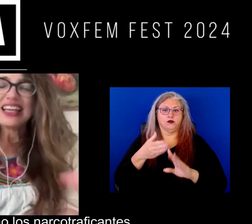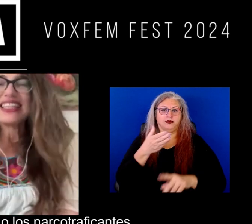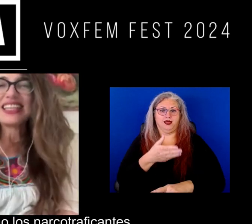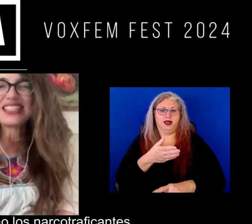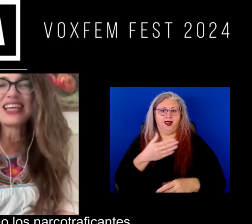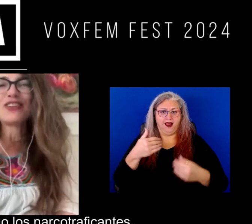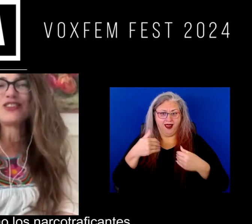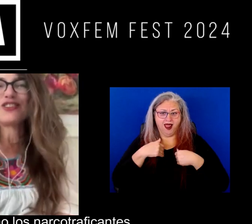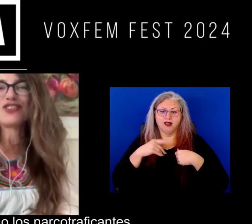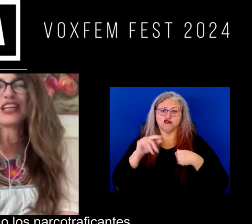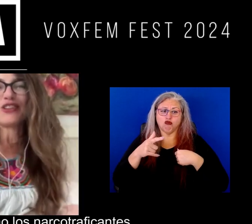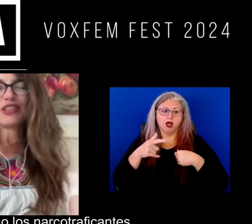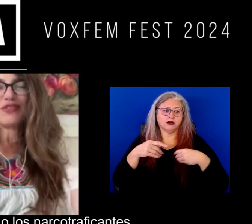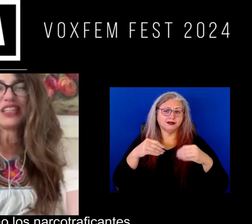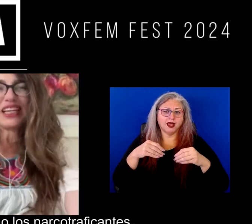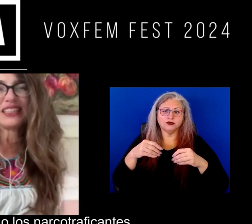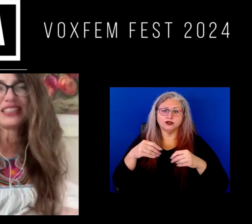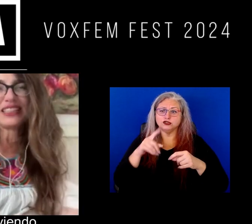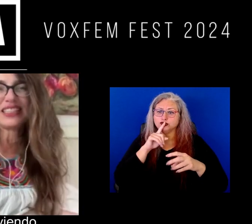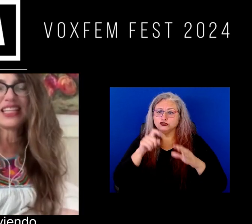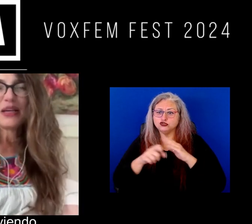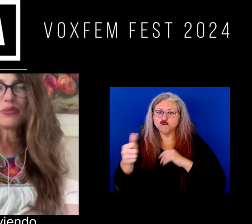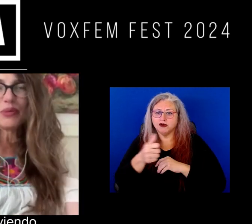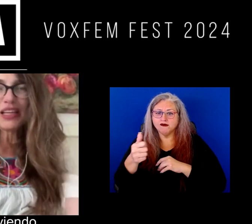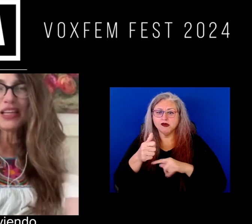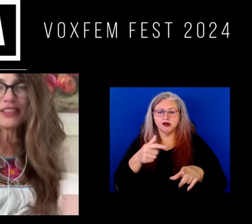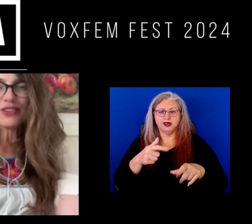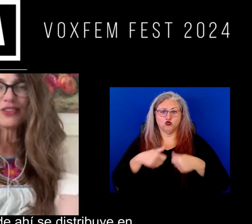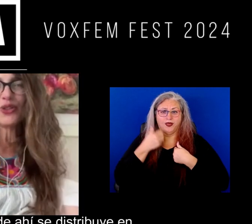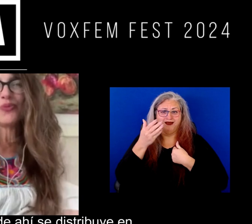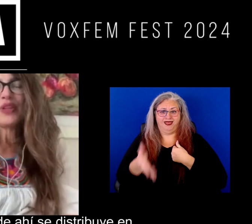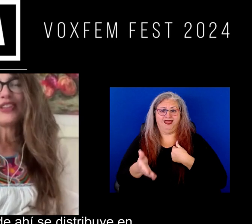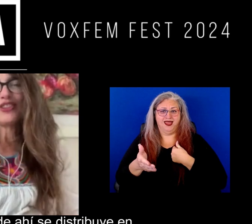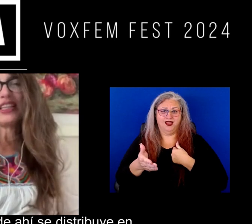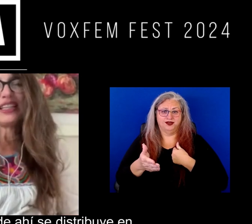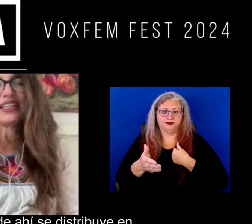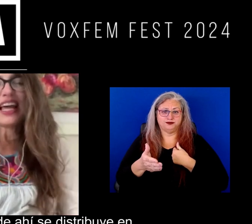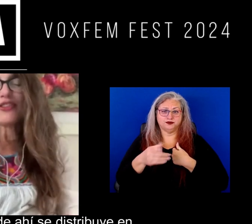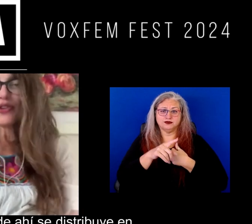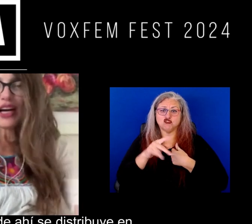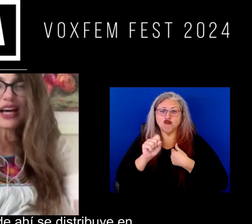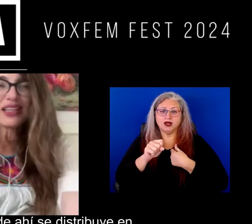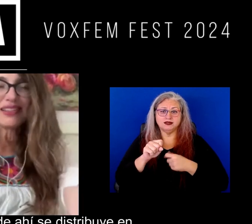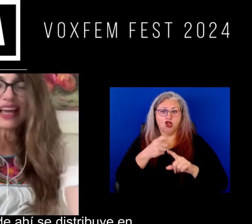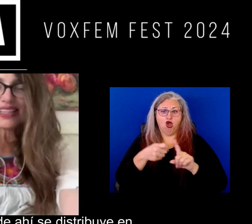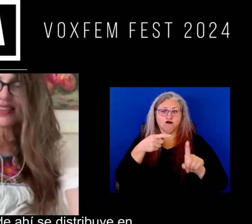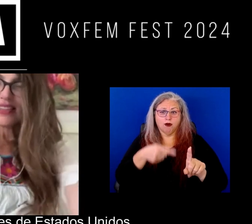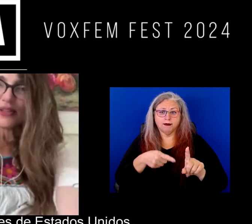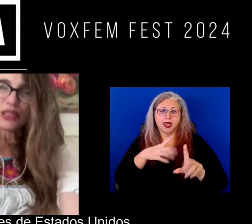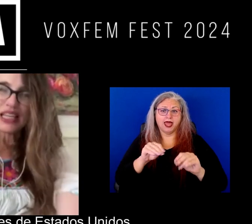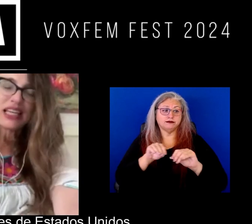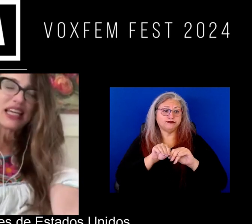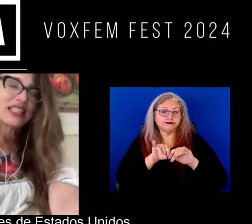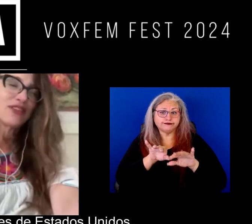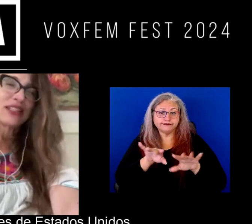ahí sí que están ¿no? los narcotraficantes viviendo donde la droga de ahí se